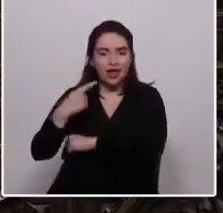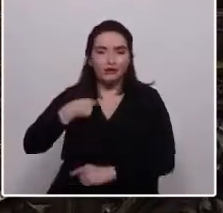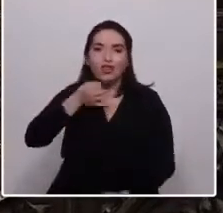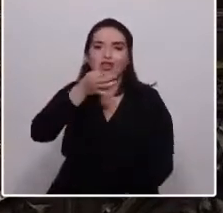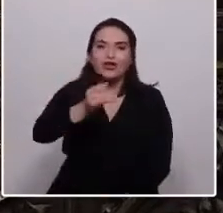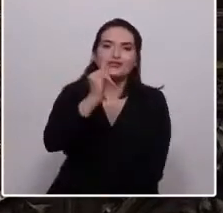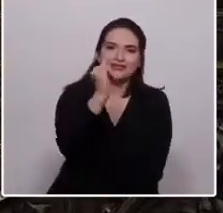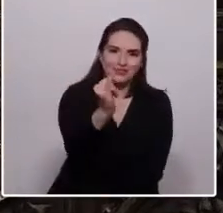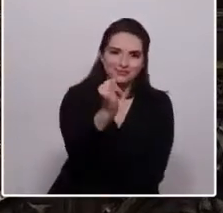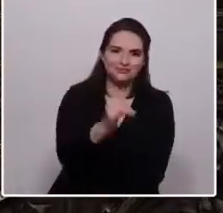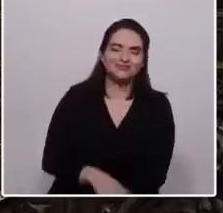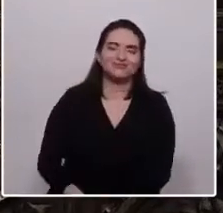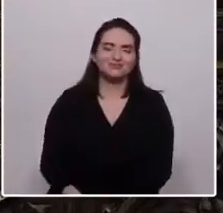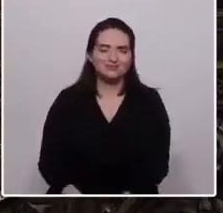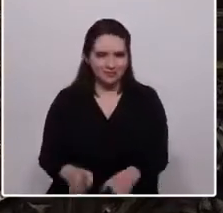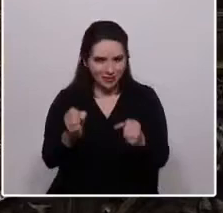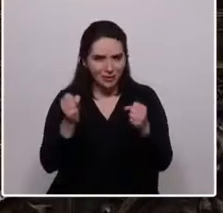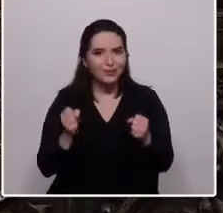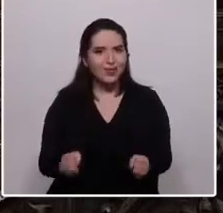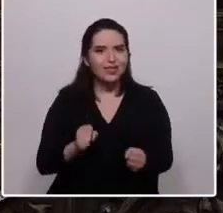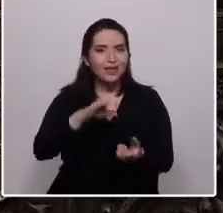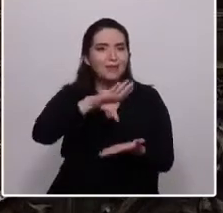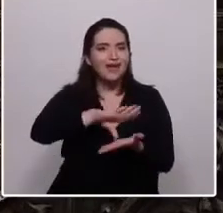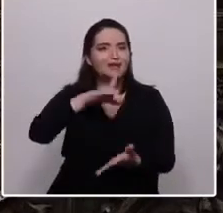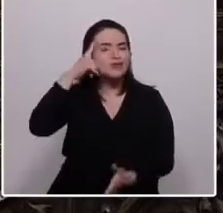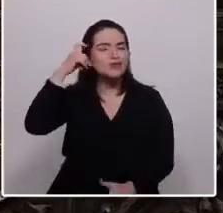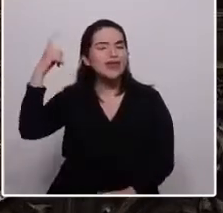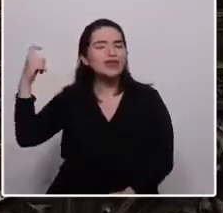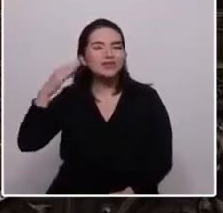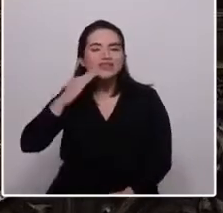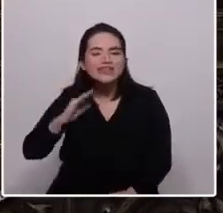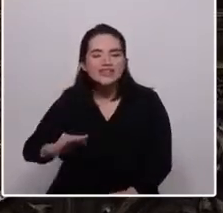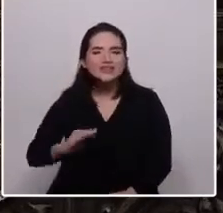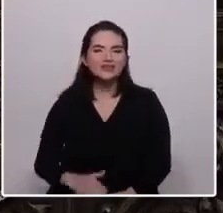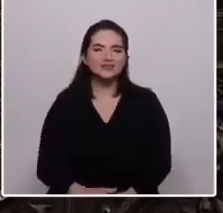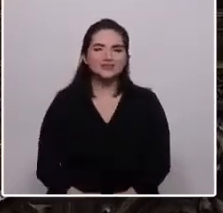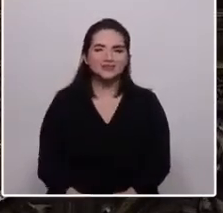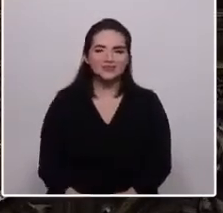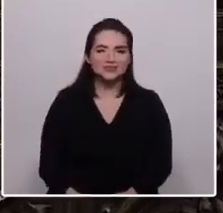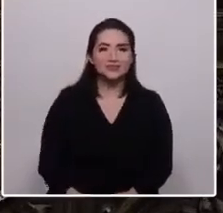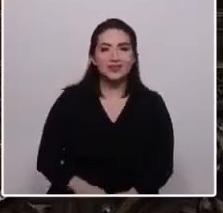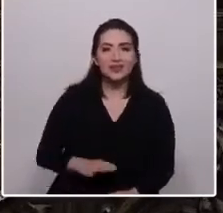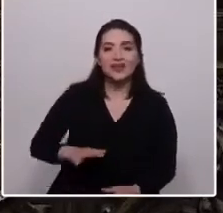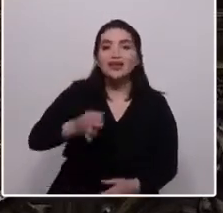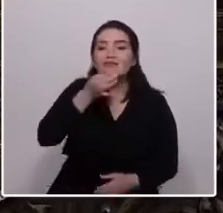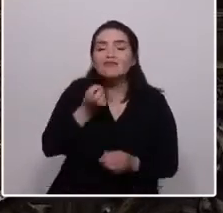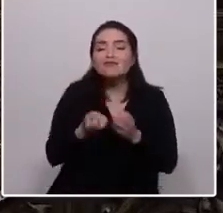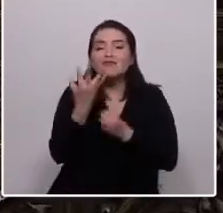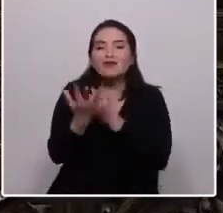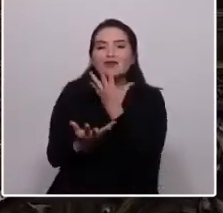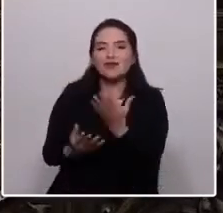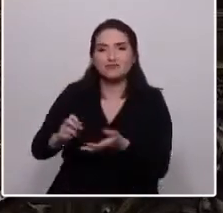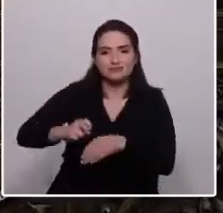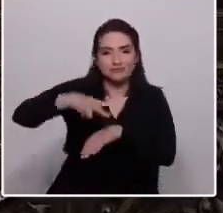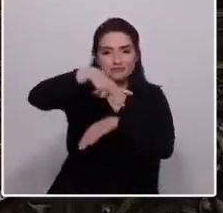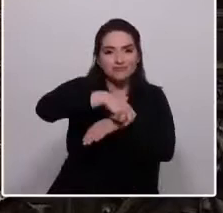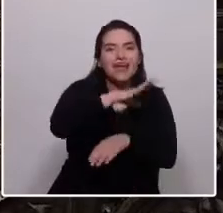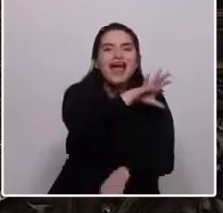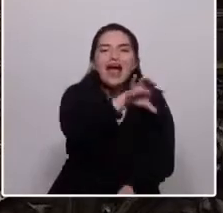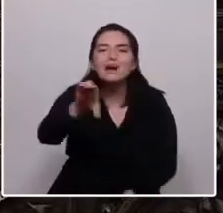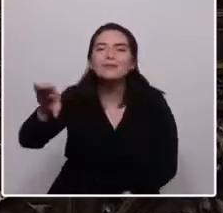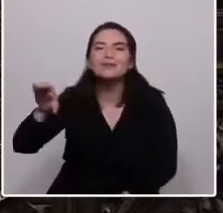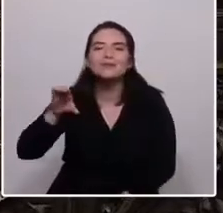sí, es posible el país que soñábamos cuando niños, de patios floridos y saltamontes ondeando los campos,